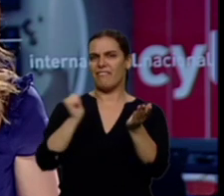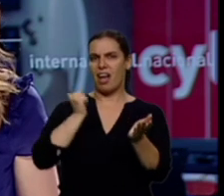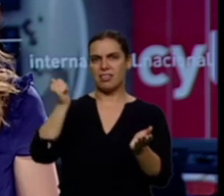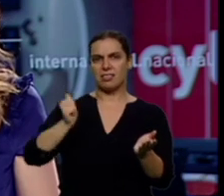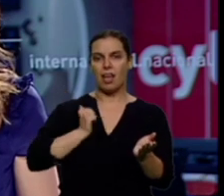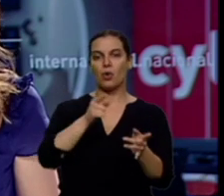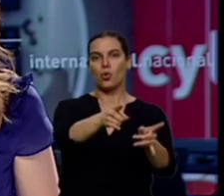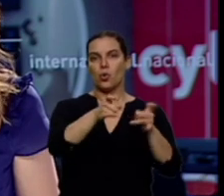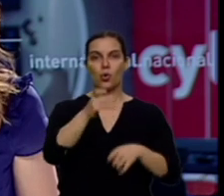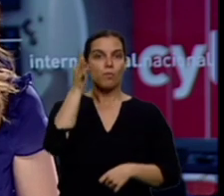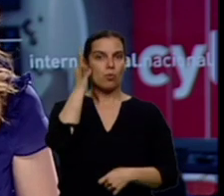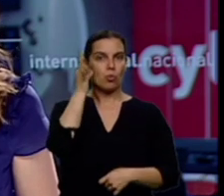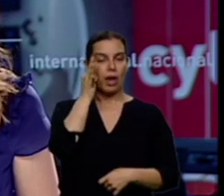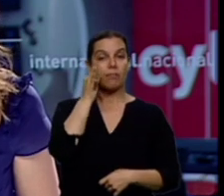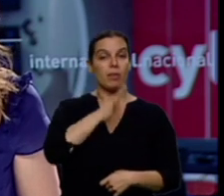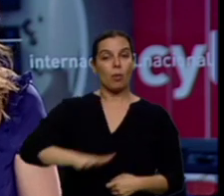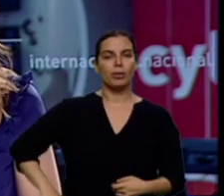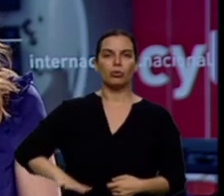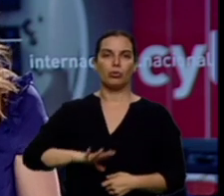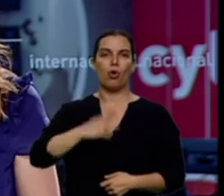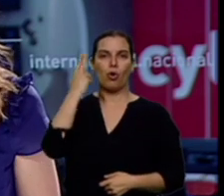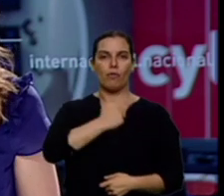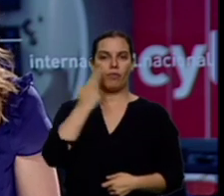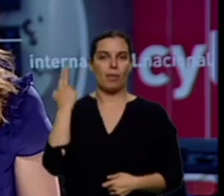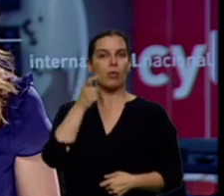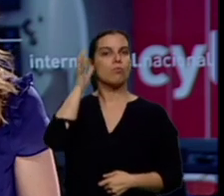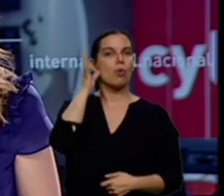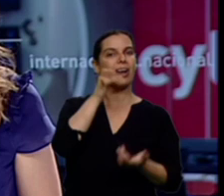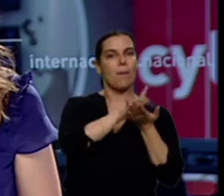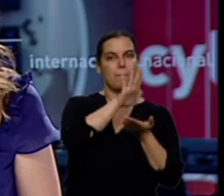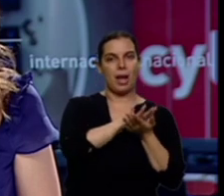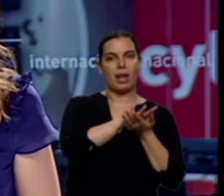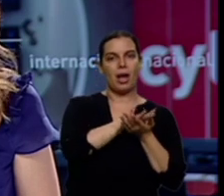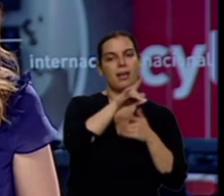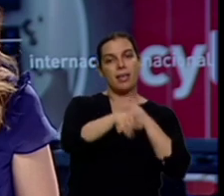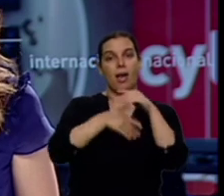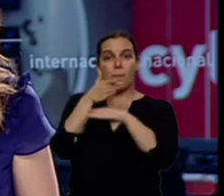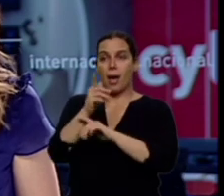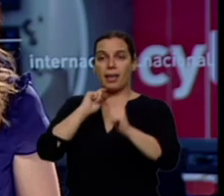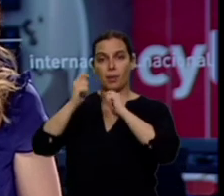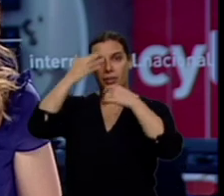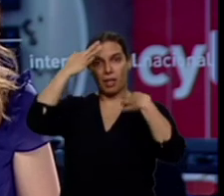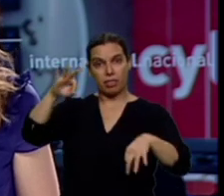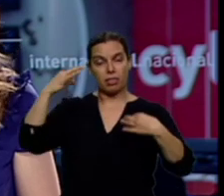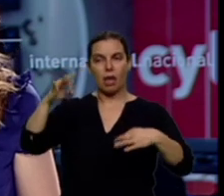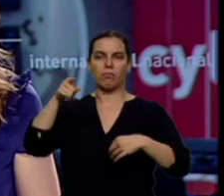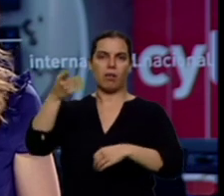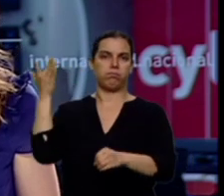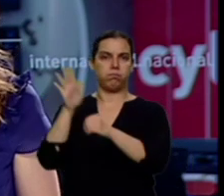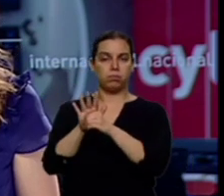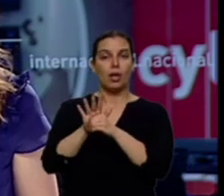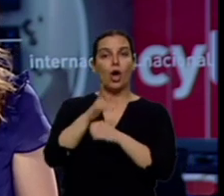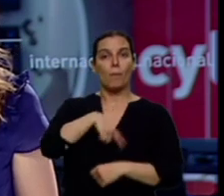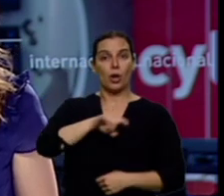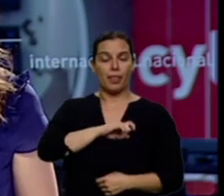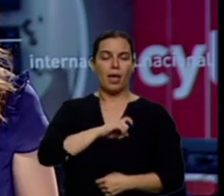una mujer malagueña a la que violó cuando ella acudía a una presunta entrevista de trabajo. La policía cree que hay más afectadas y anima a denunciar.